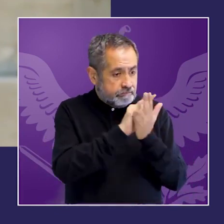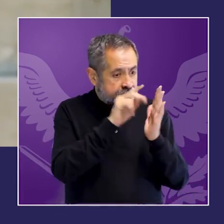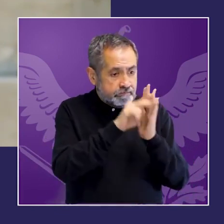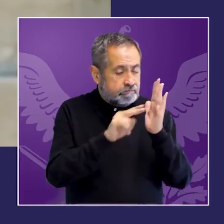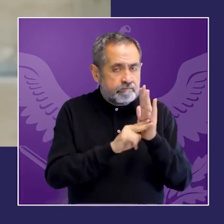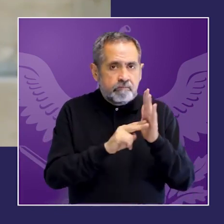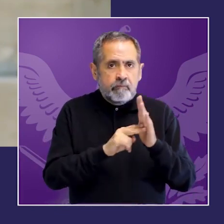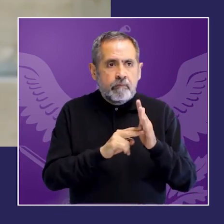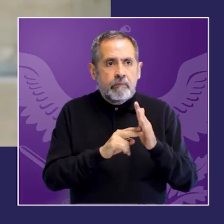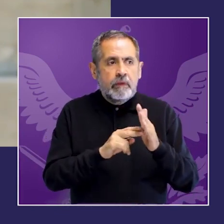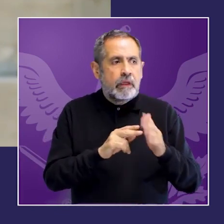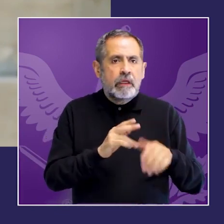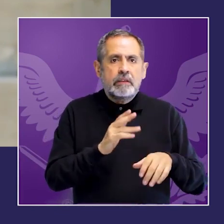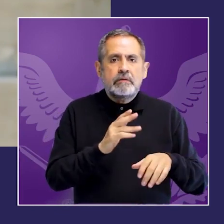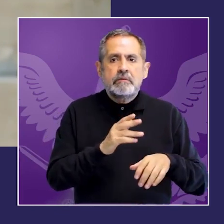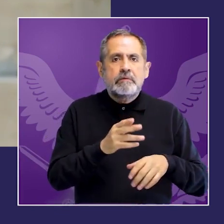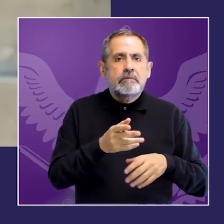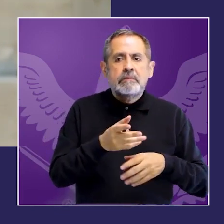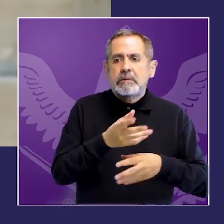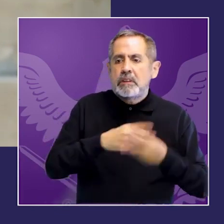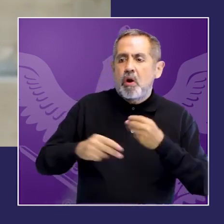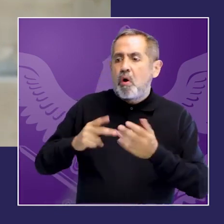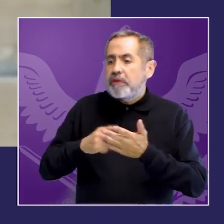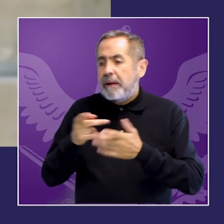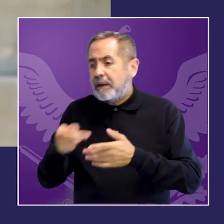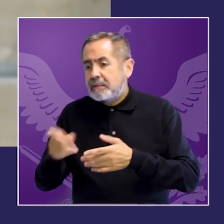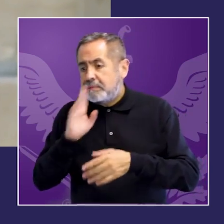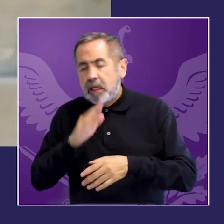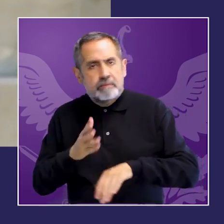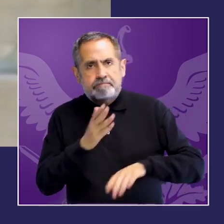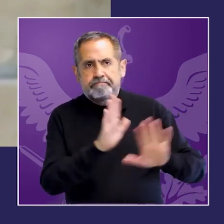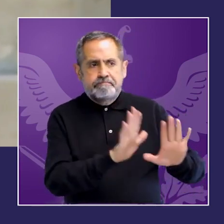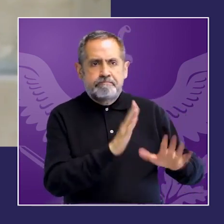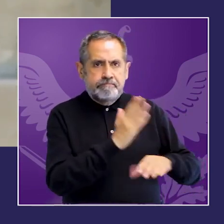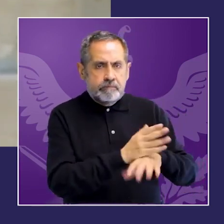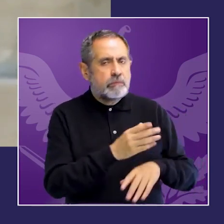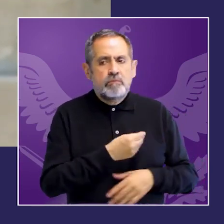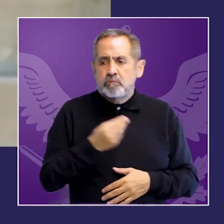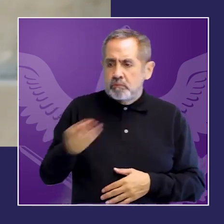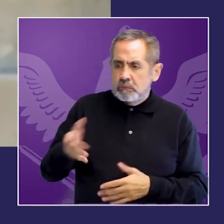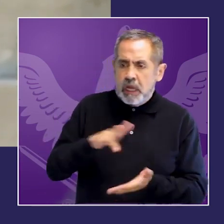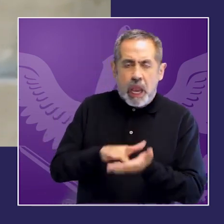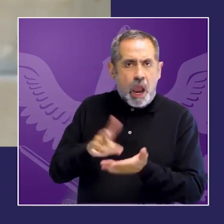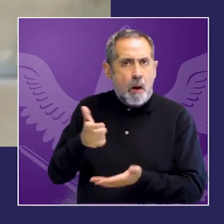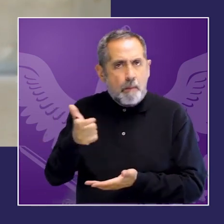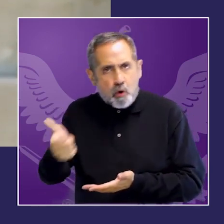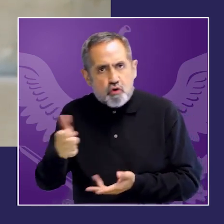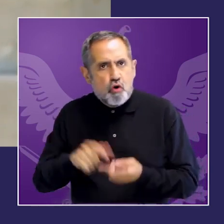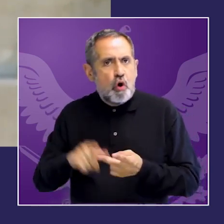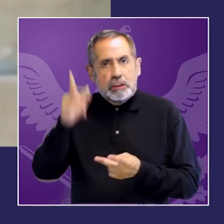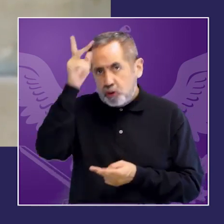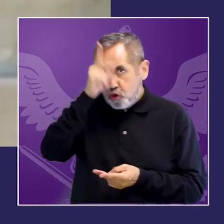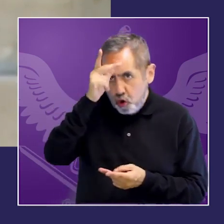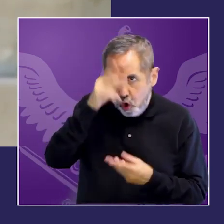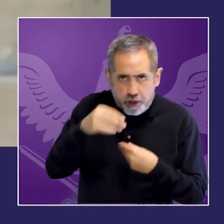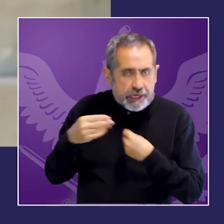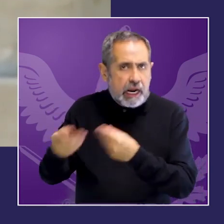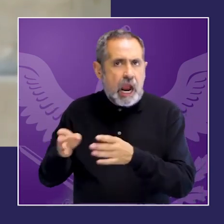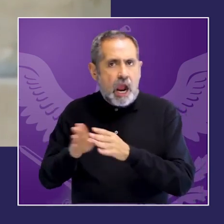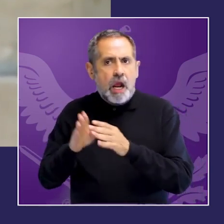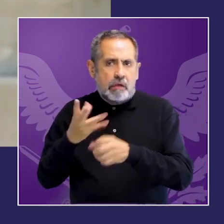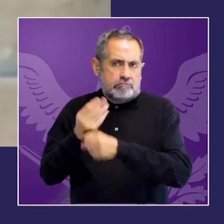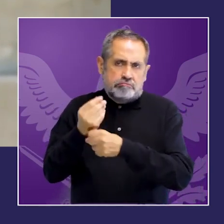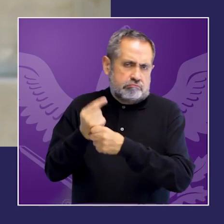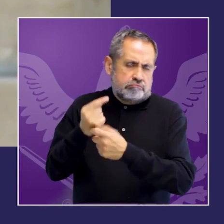contención psicológica y otros remedios que pudieran ser adecuados avanzar en la asunción de estas normas y garantizar su aplicación